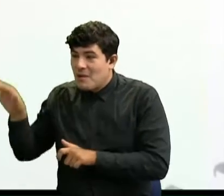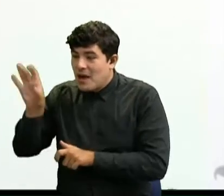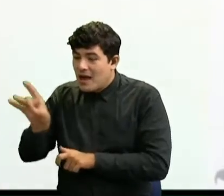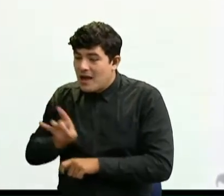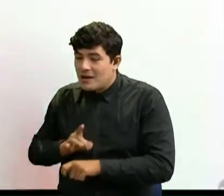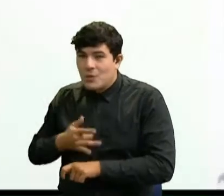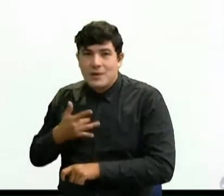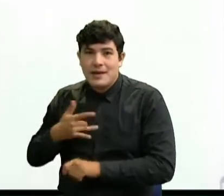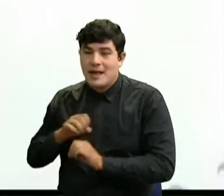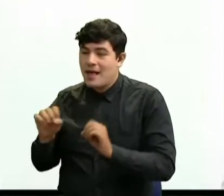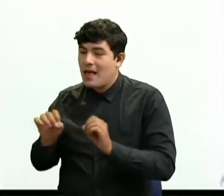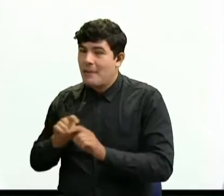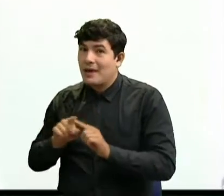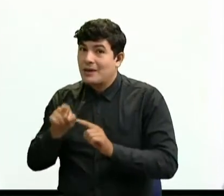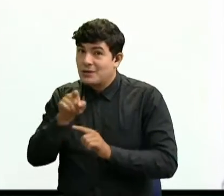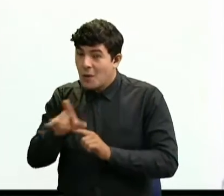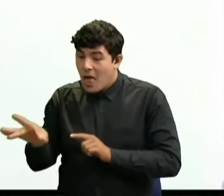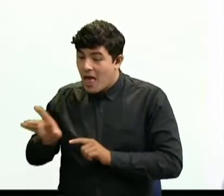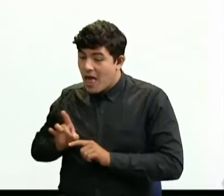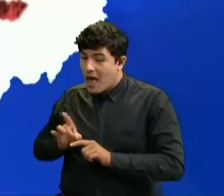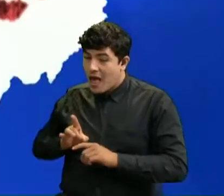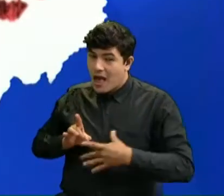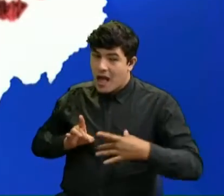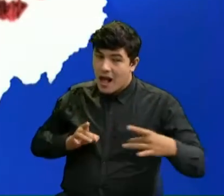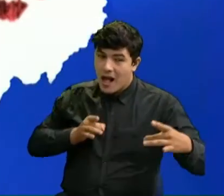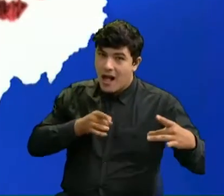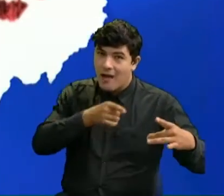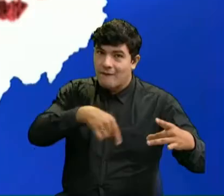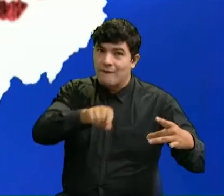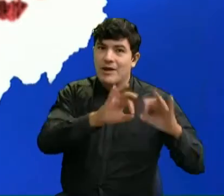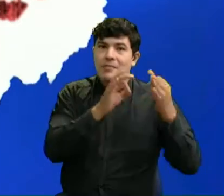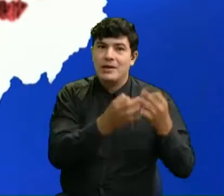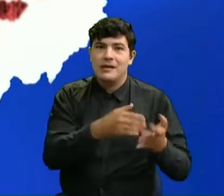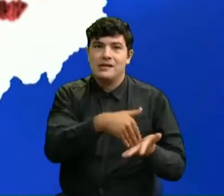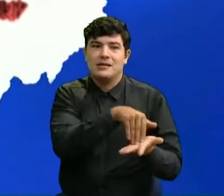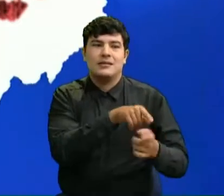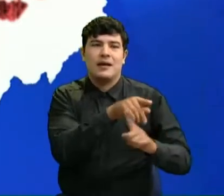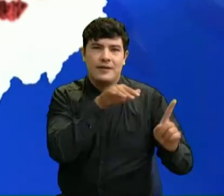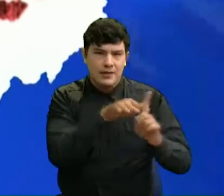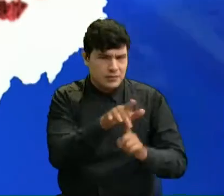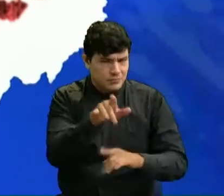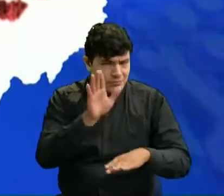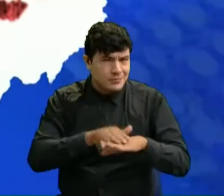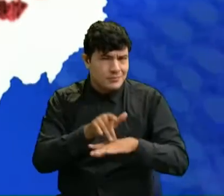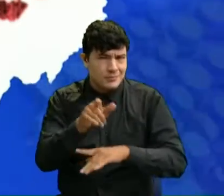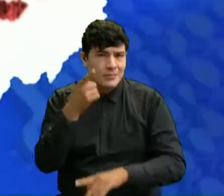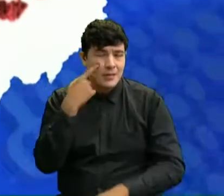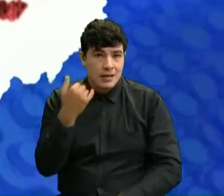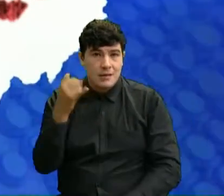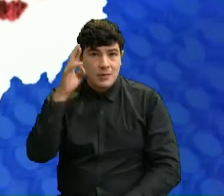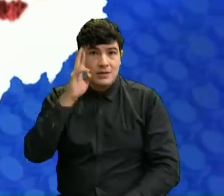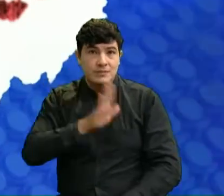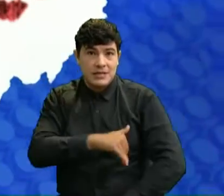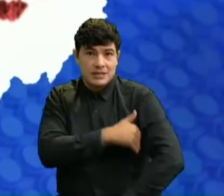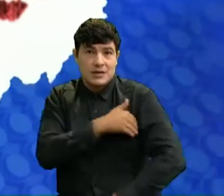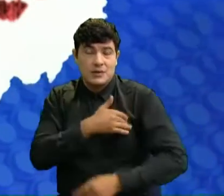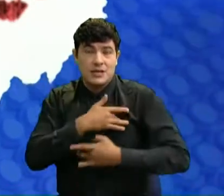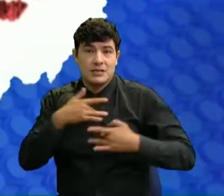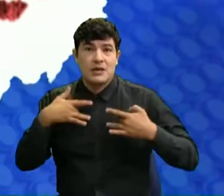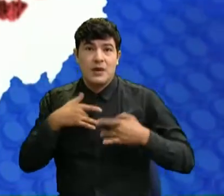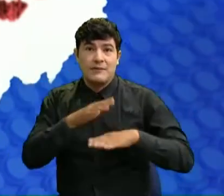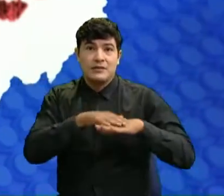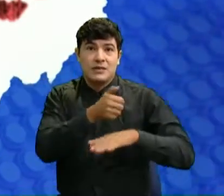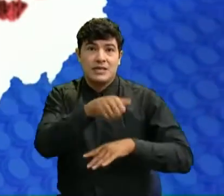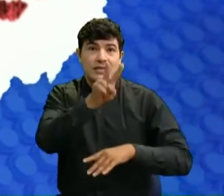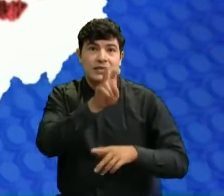que son asintomáticas, pueden ser fuente de infección para otras. El último reporte del Ministerio de Salud confirmó otras 17 muertes y 197